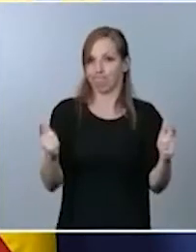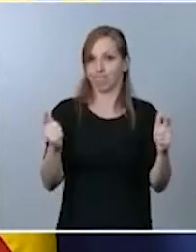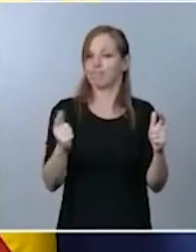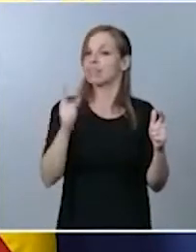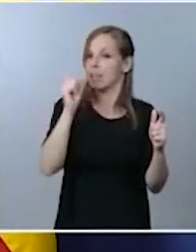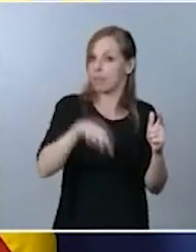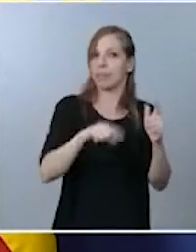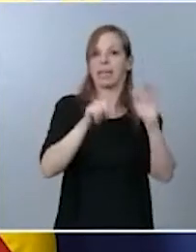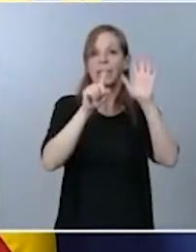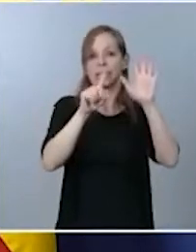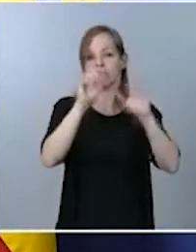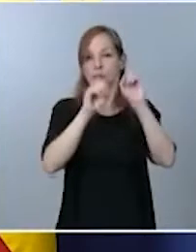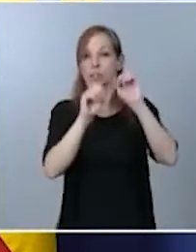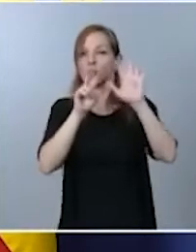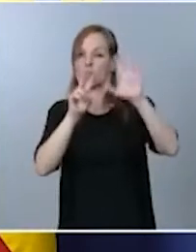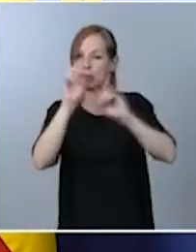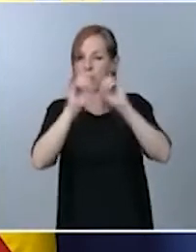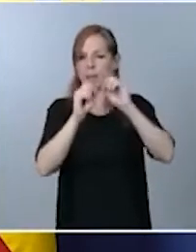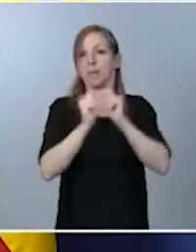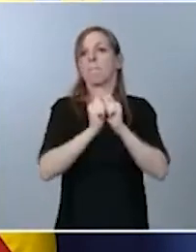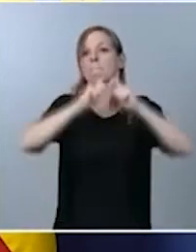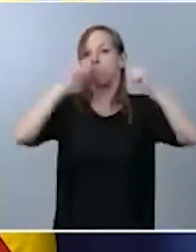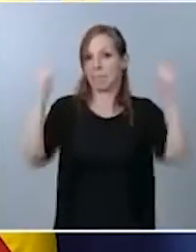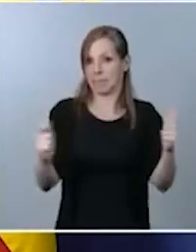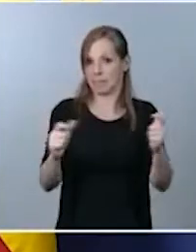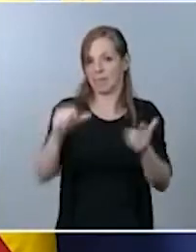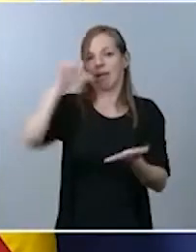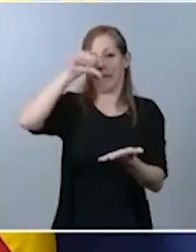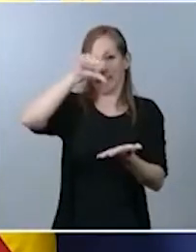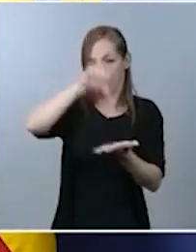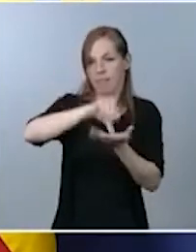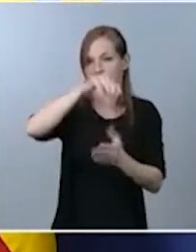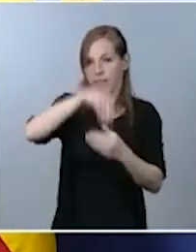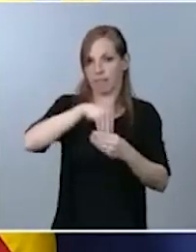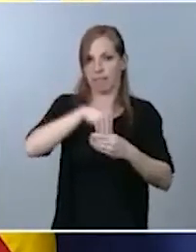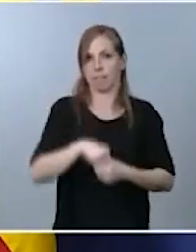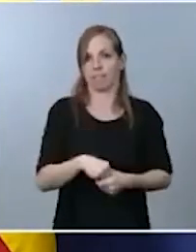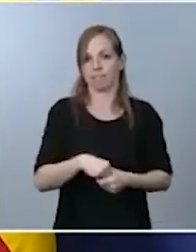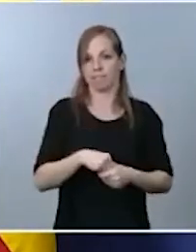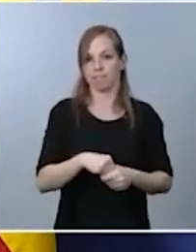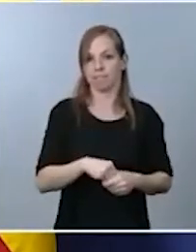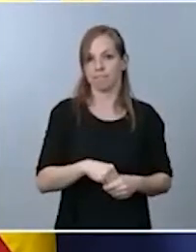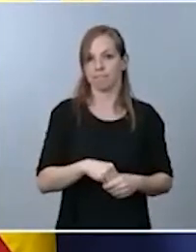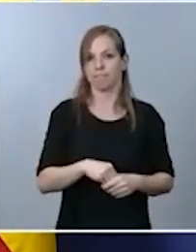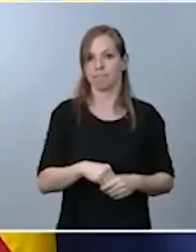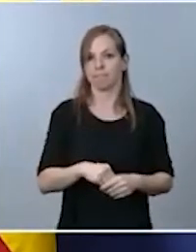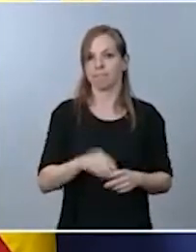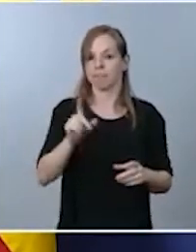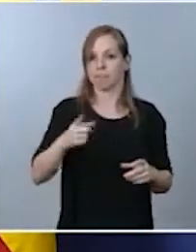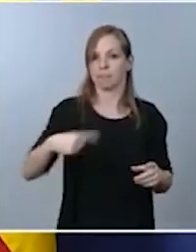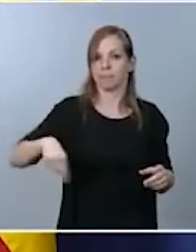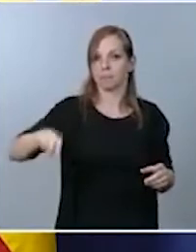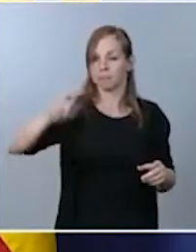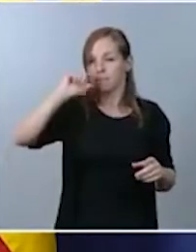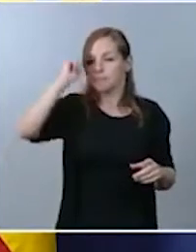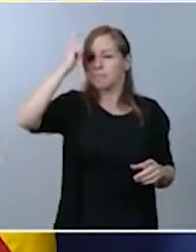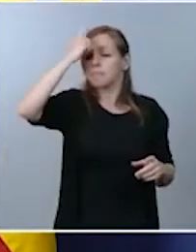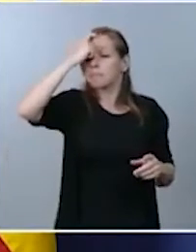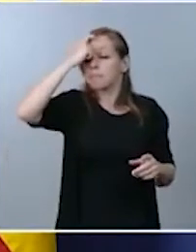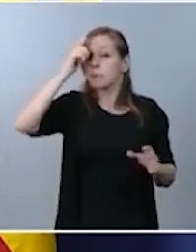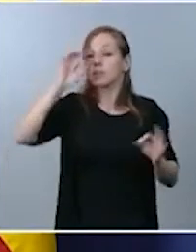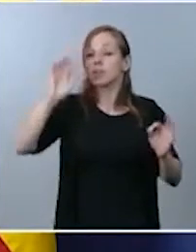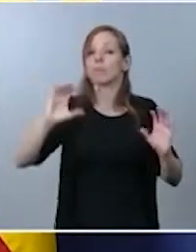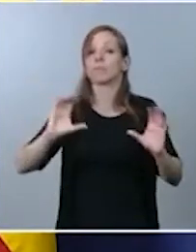6, un 7%. Esto déjenme que se lo una al concepto de personas de colectivos vulnerables. ¿Qué llamamos en